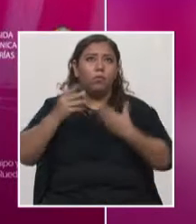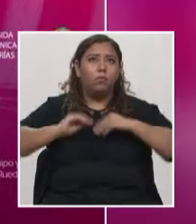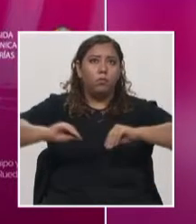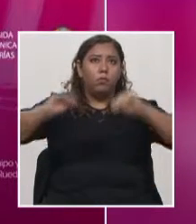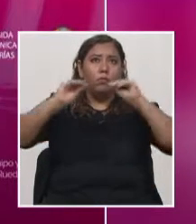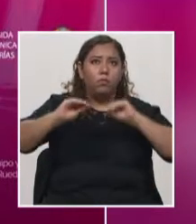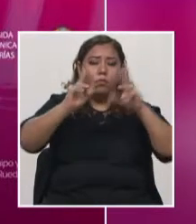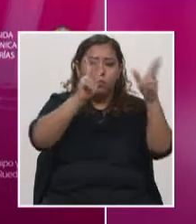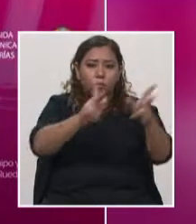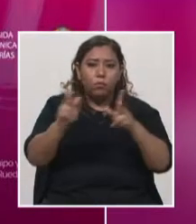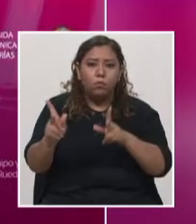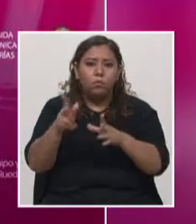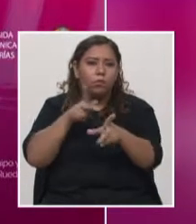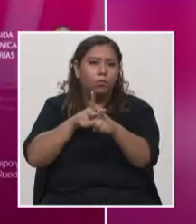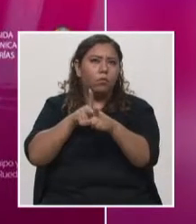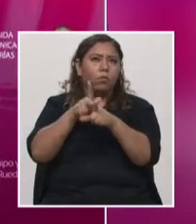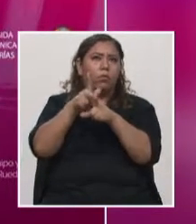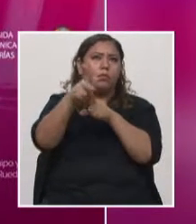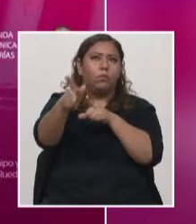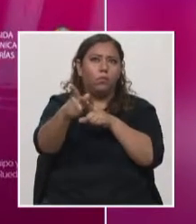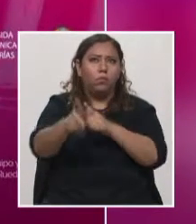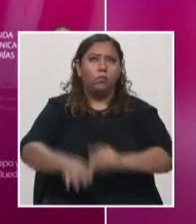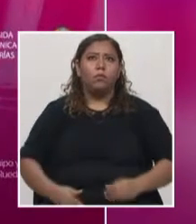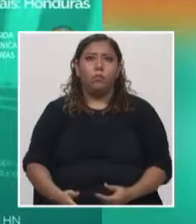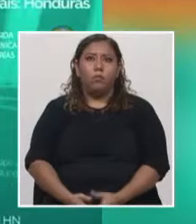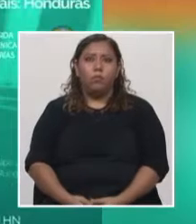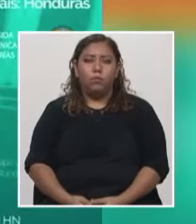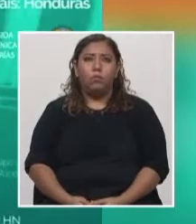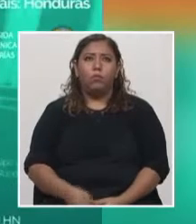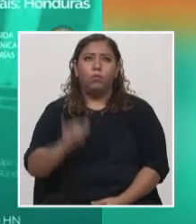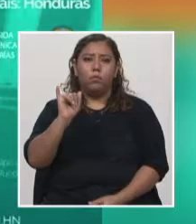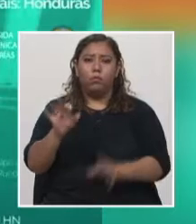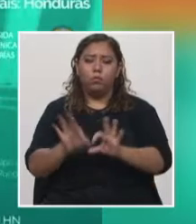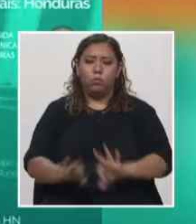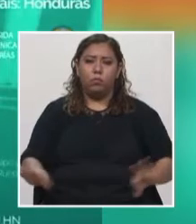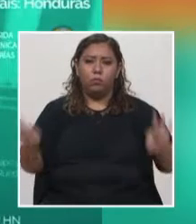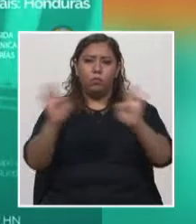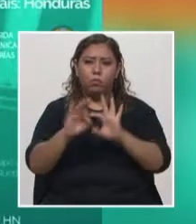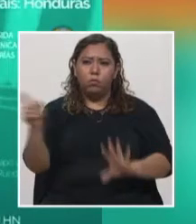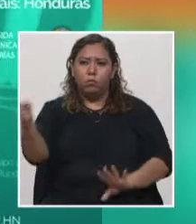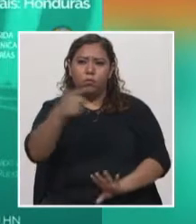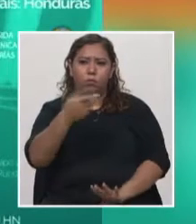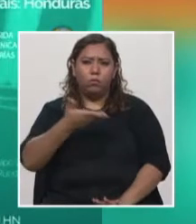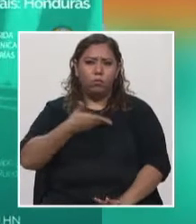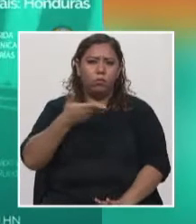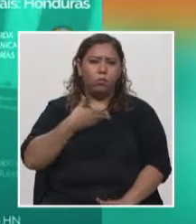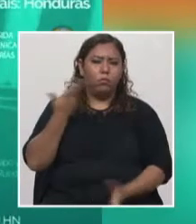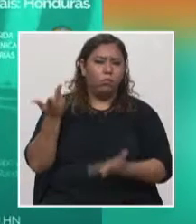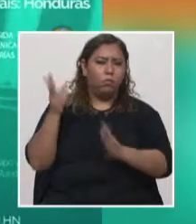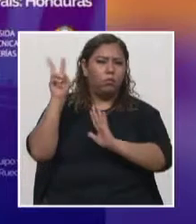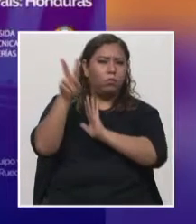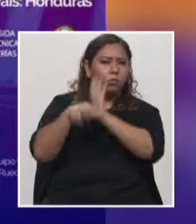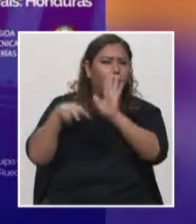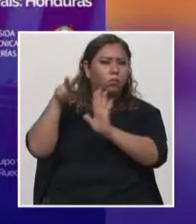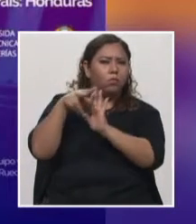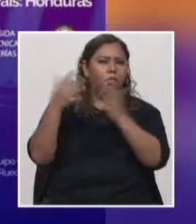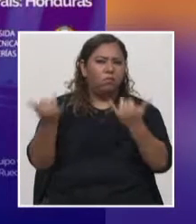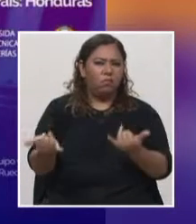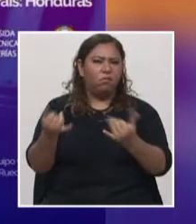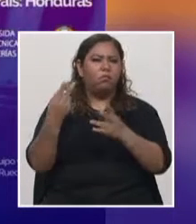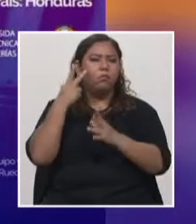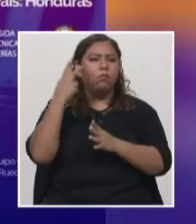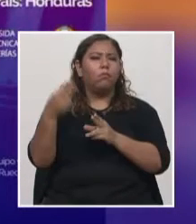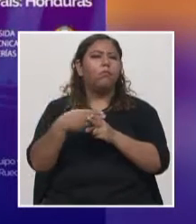área. Claro, y es la importancia de todo eso. Ustedes tienen un promocional sobre este evento importante que se estará